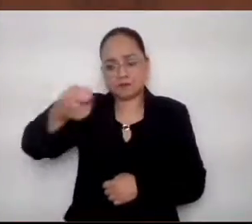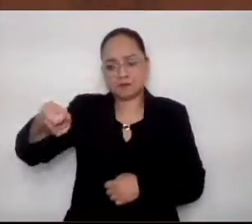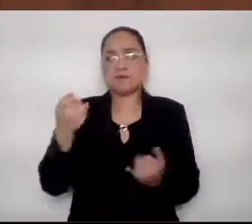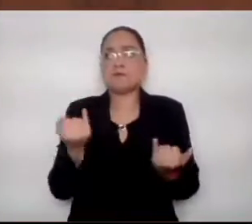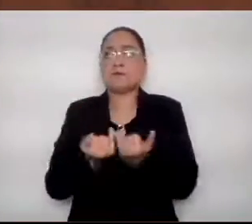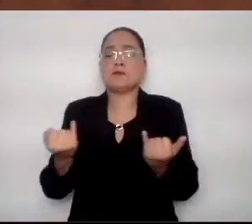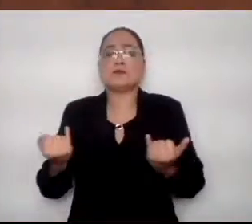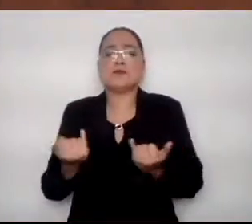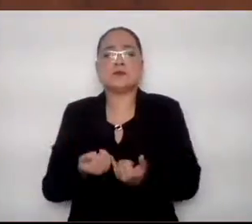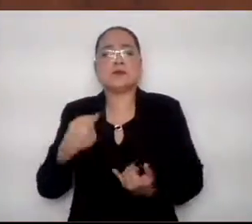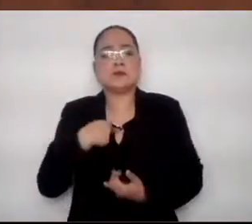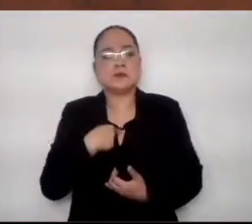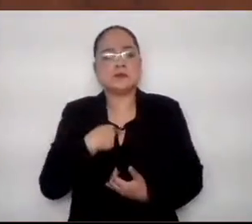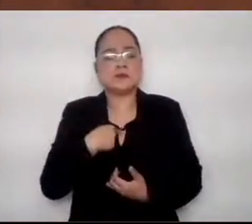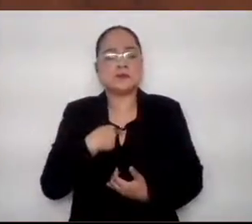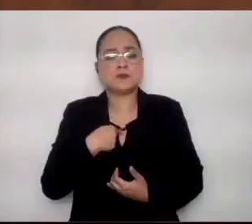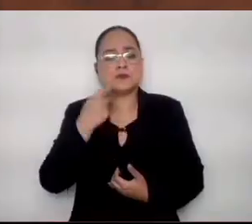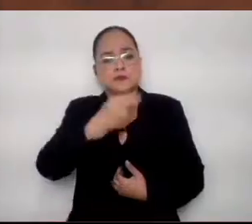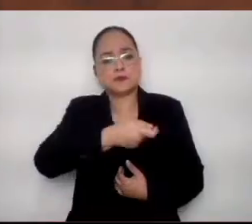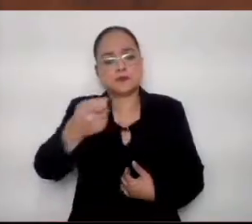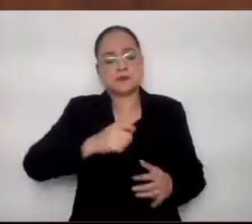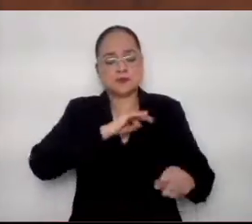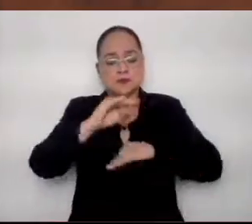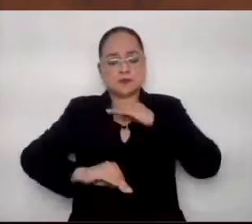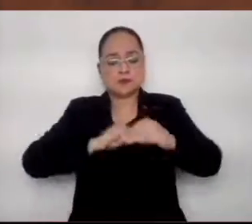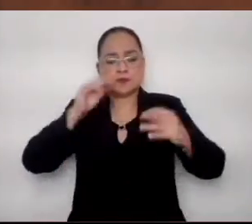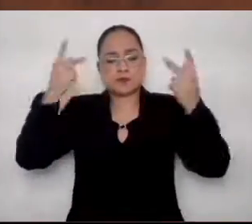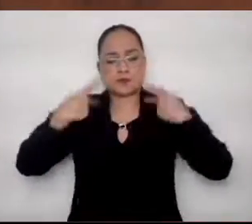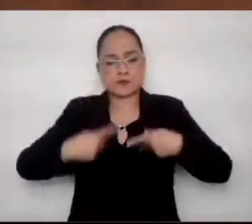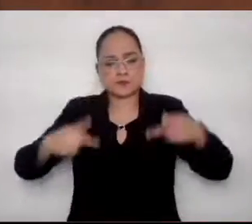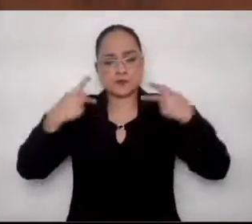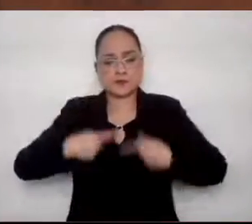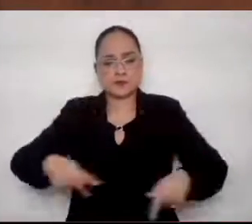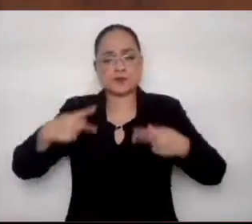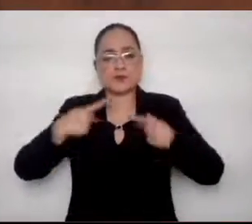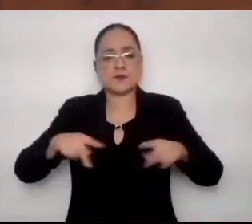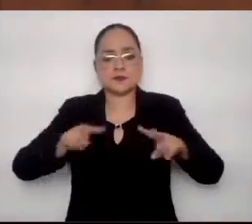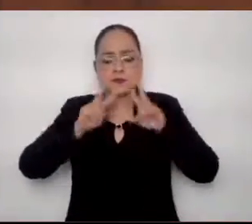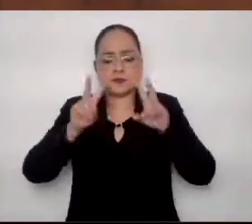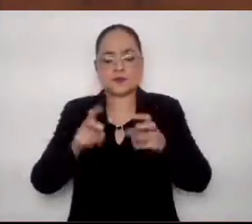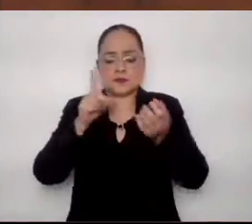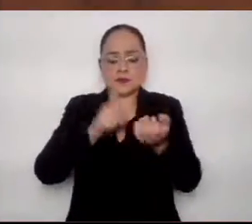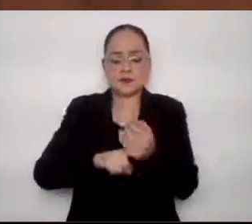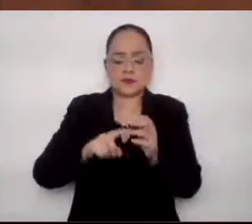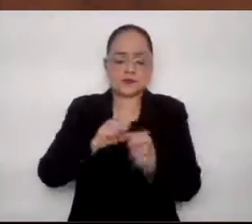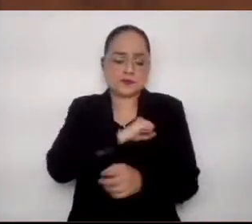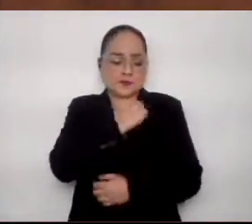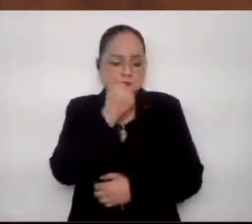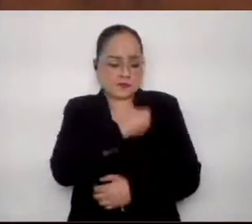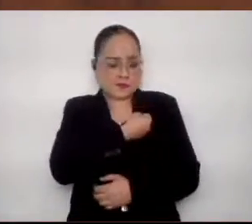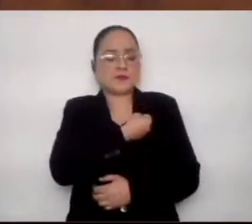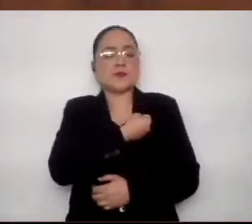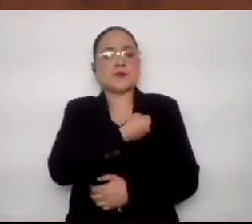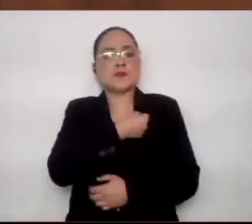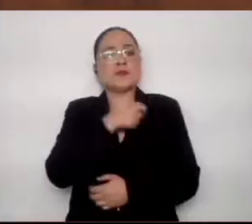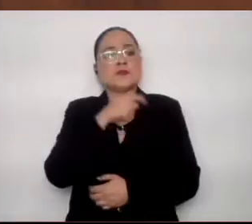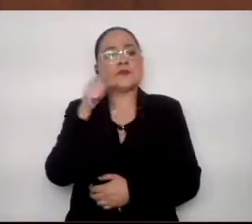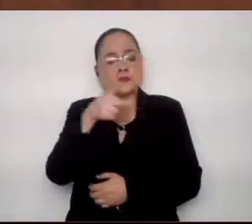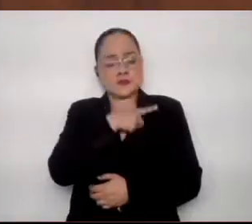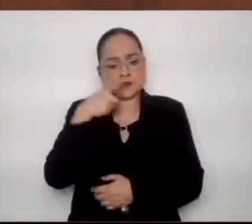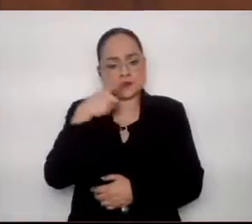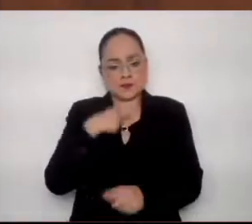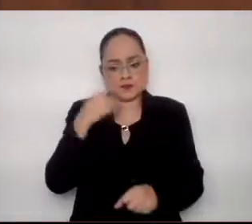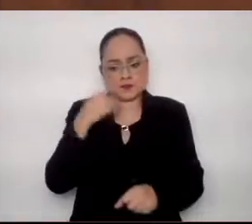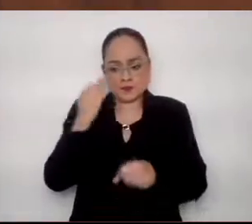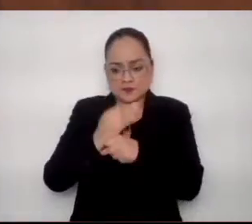a todo el personal de salud que ha tenido que enfrentar estos tiempos y estas pandemias